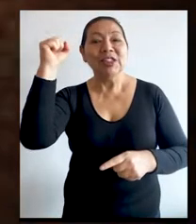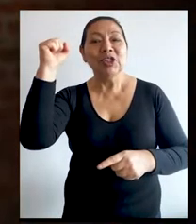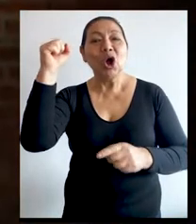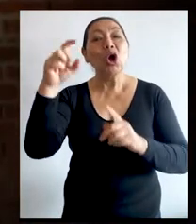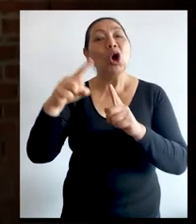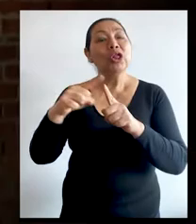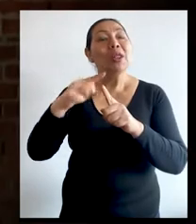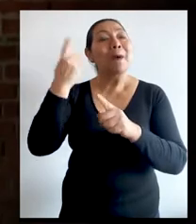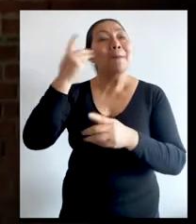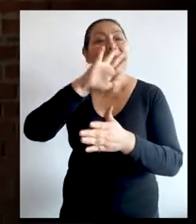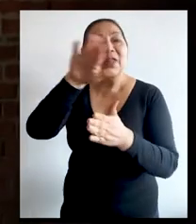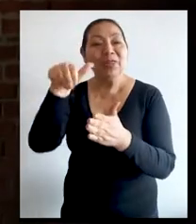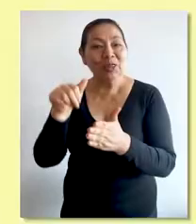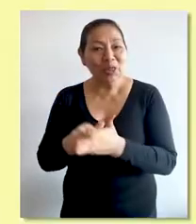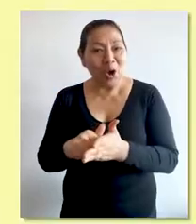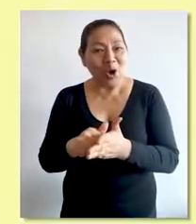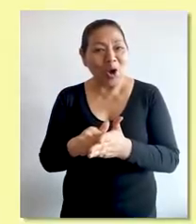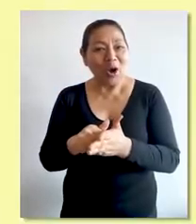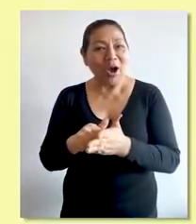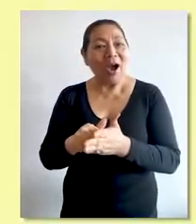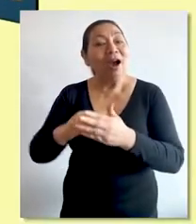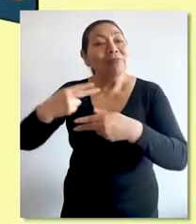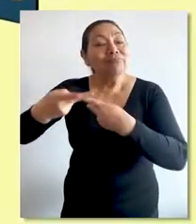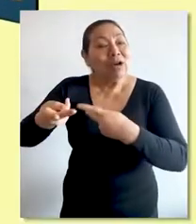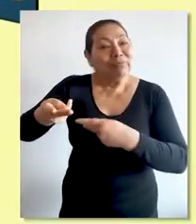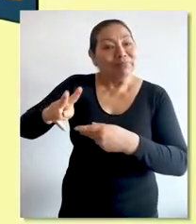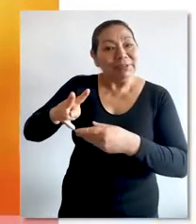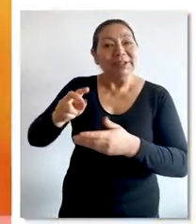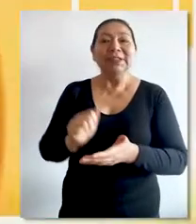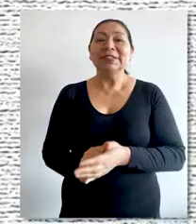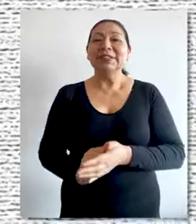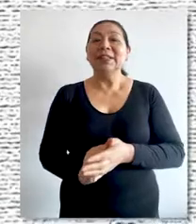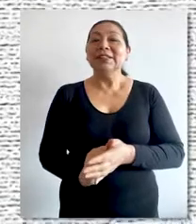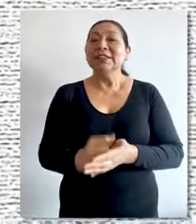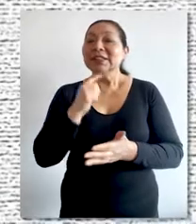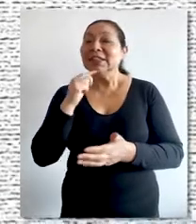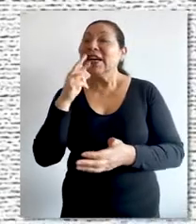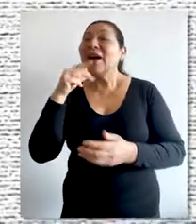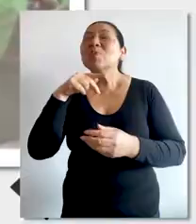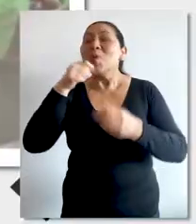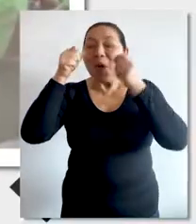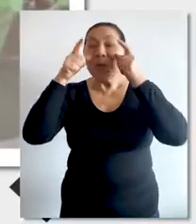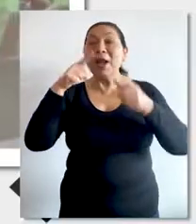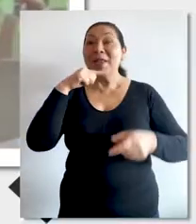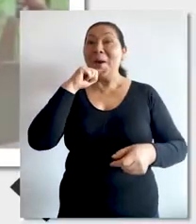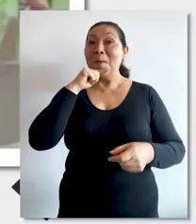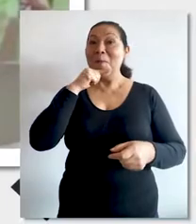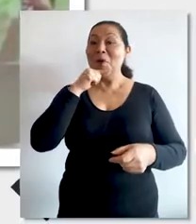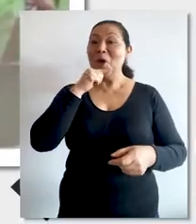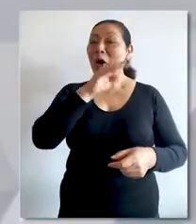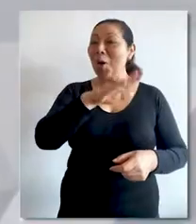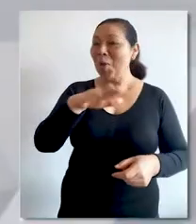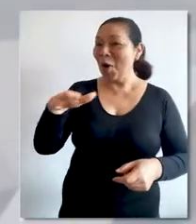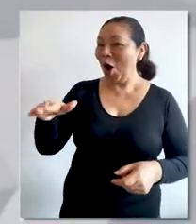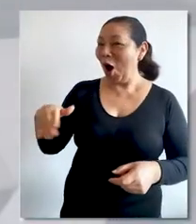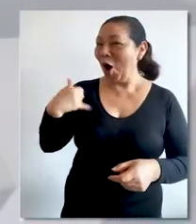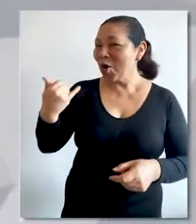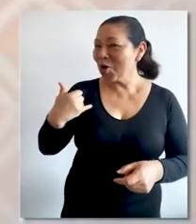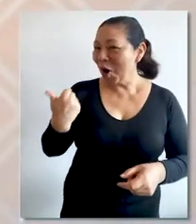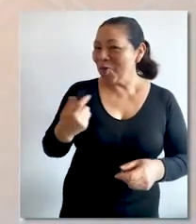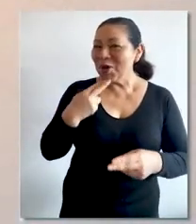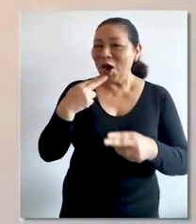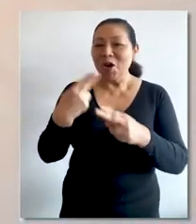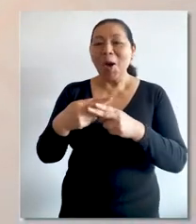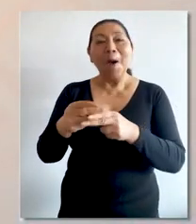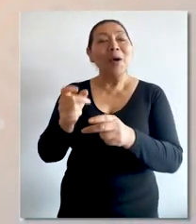Constitución para Todos, Réplica y Duplica, Richard y Warmi. Y para los más pequeños y jóvenes,